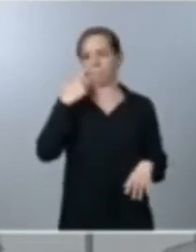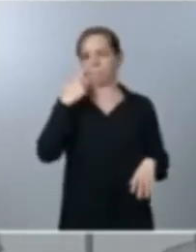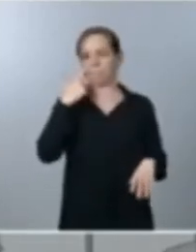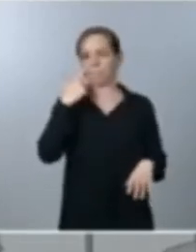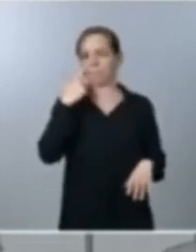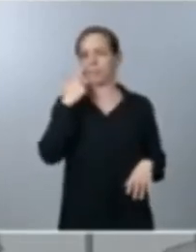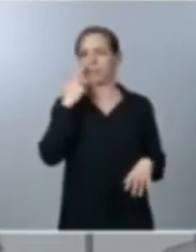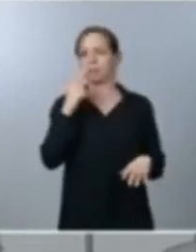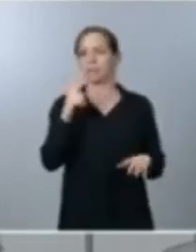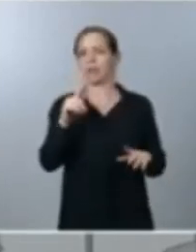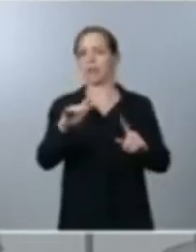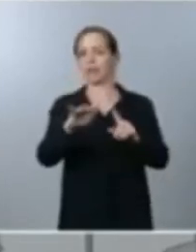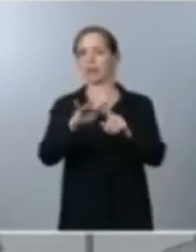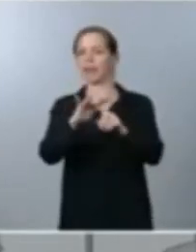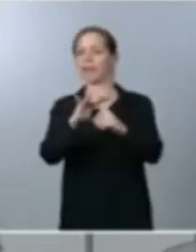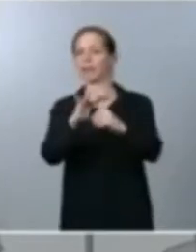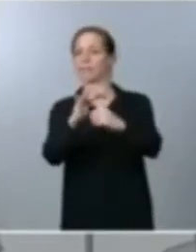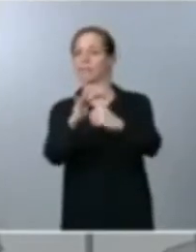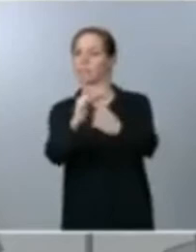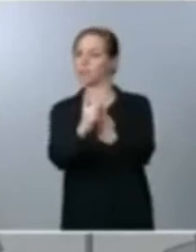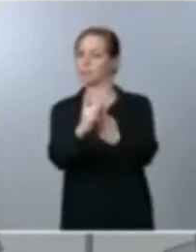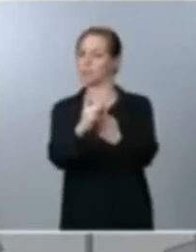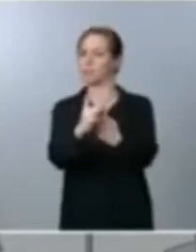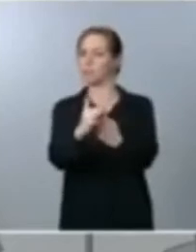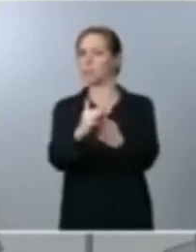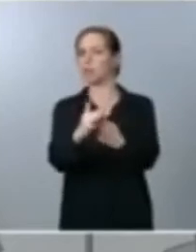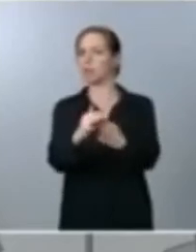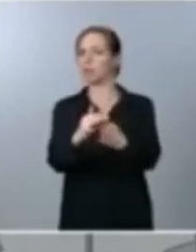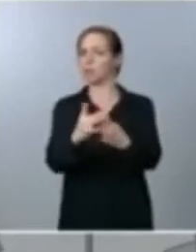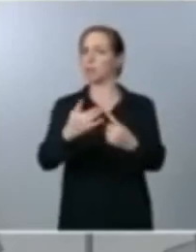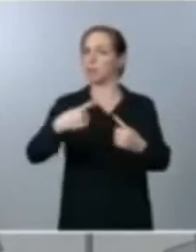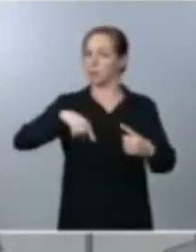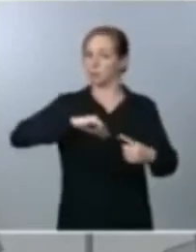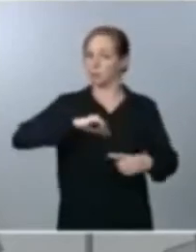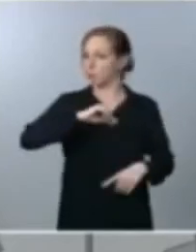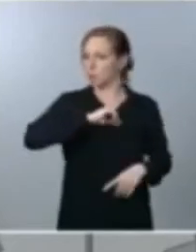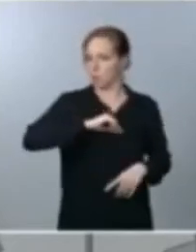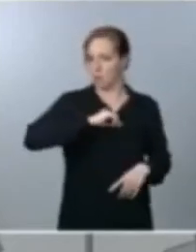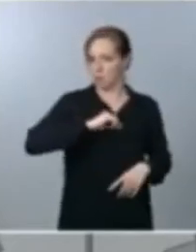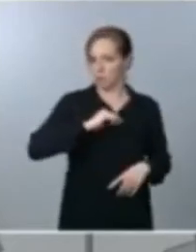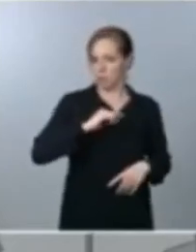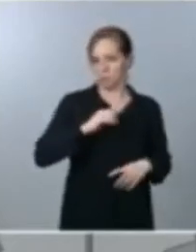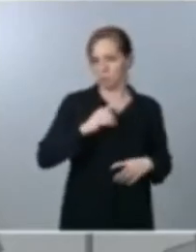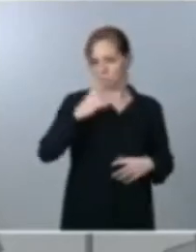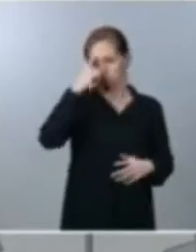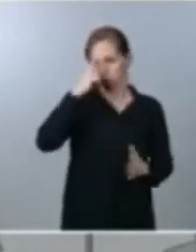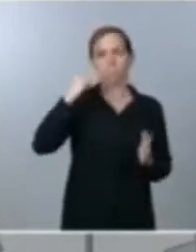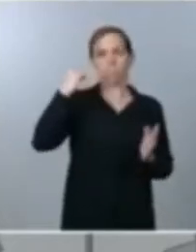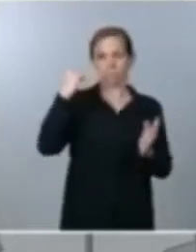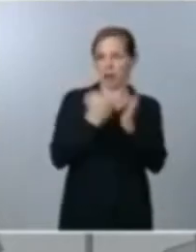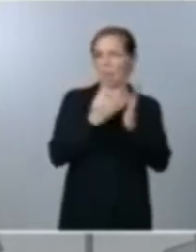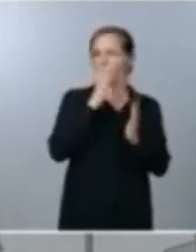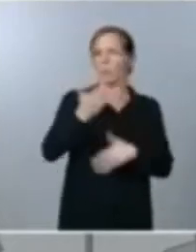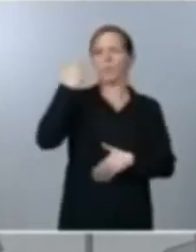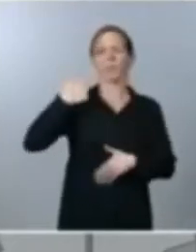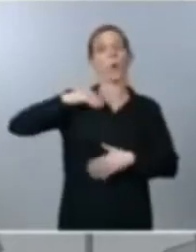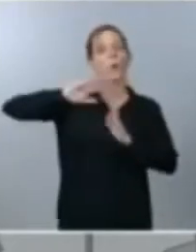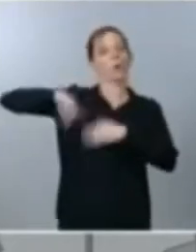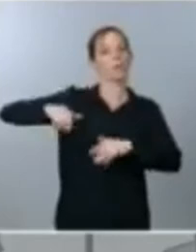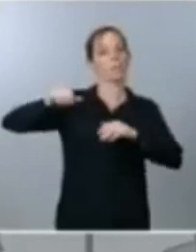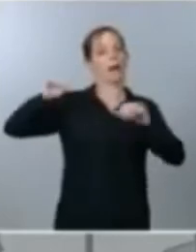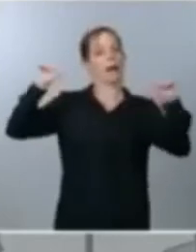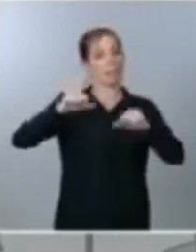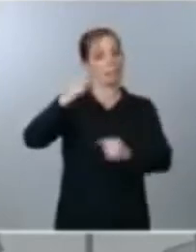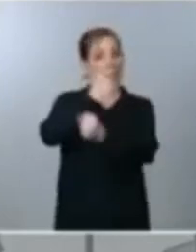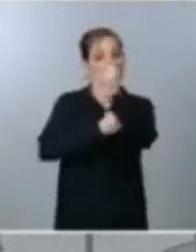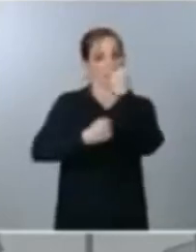que vivimos con muchísimo trauma en la última crisis financiera pero que afortunadamente no se está produciendo en este